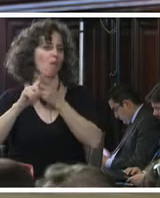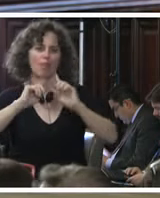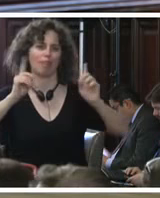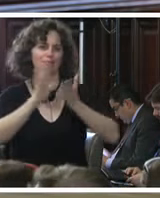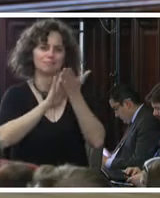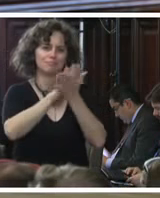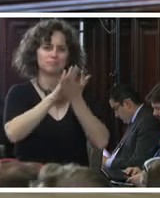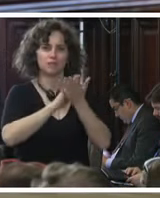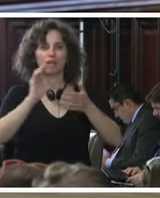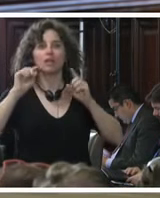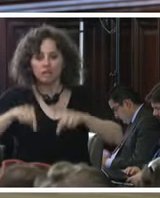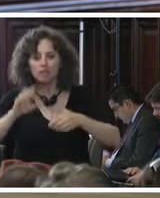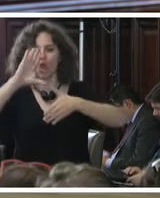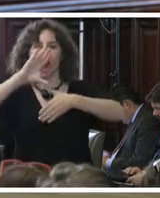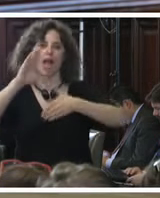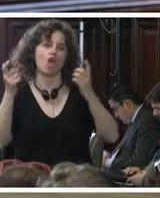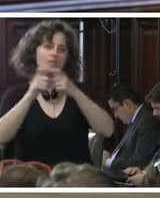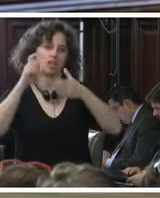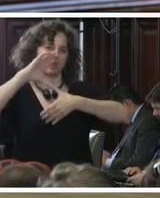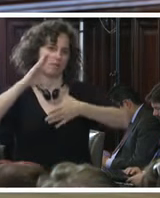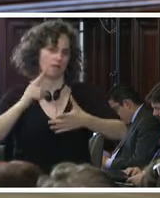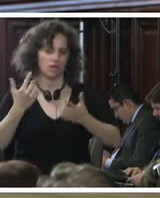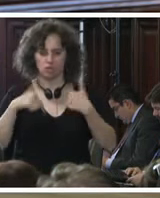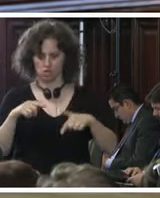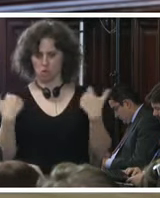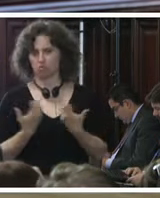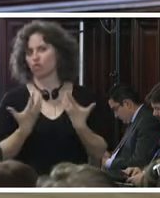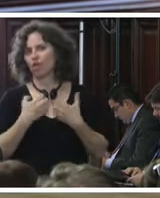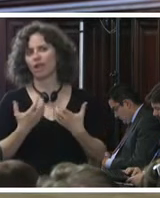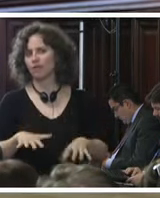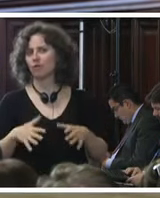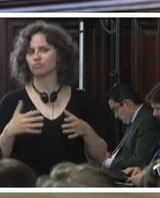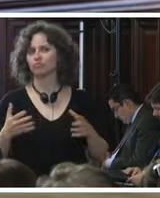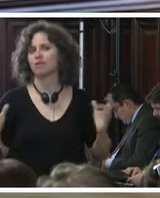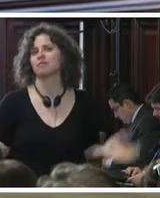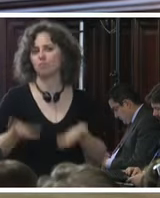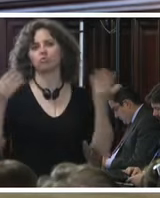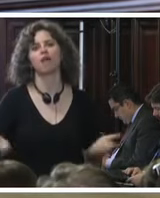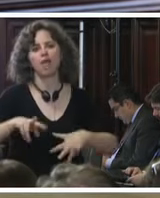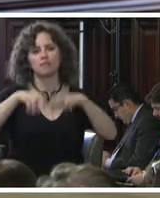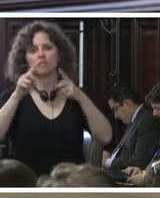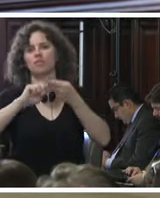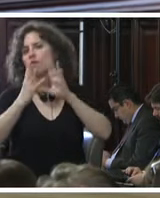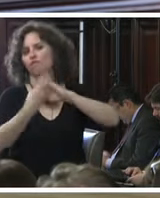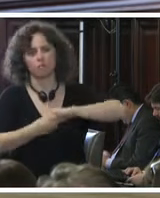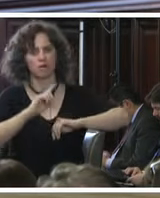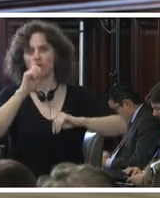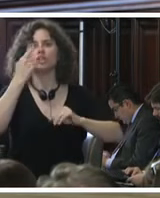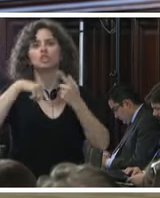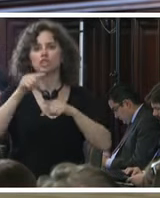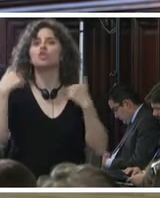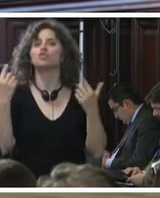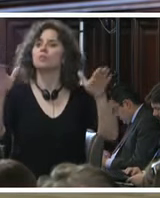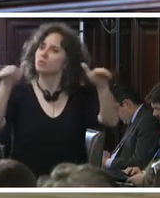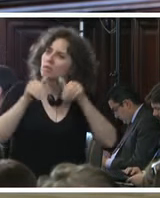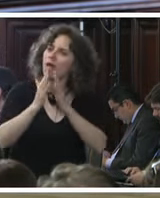Interamericana qué ganas va a quedar de seguir impulsando las investigaciones en ese sentido entonces si nosotros hacemos un llamado